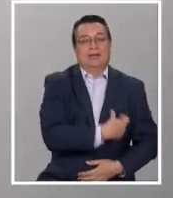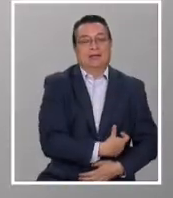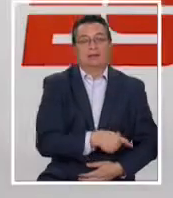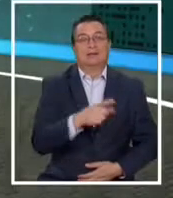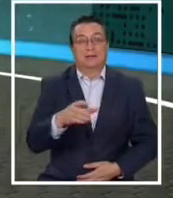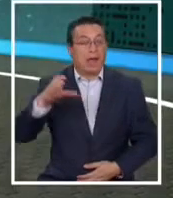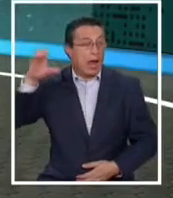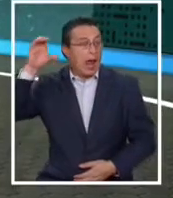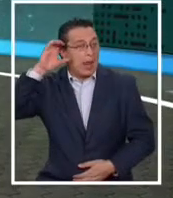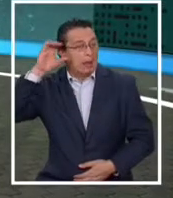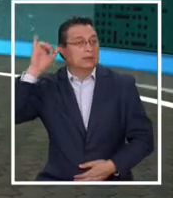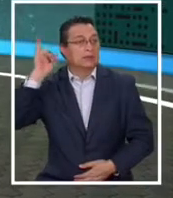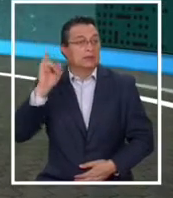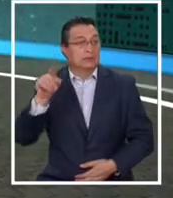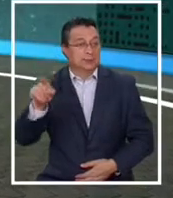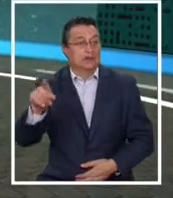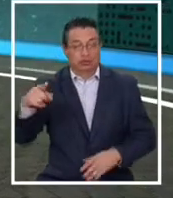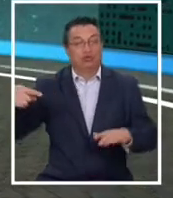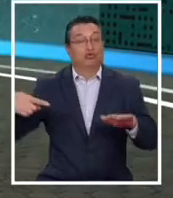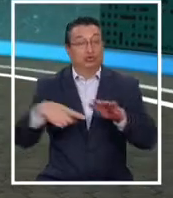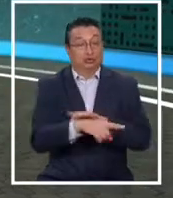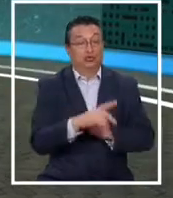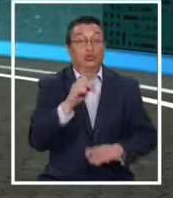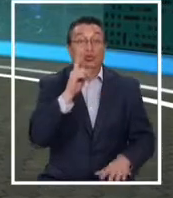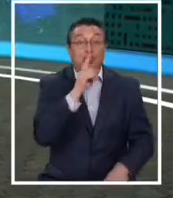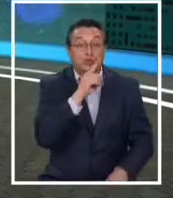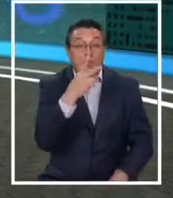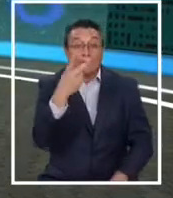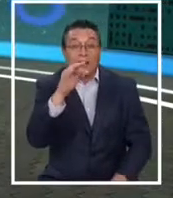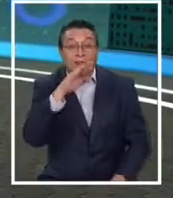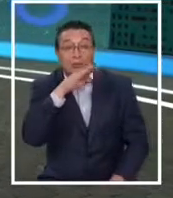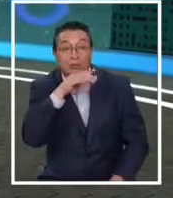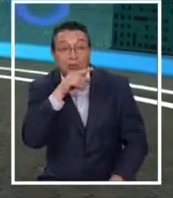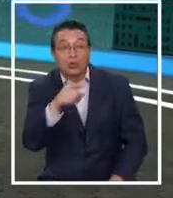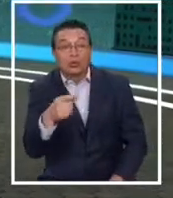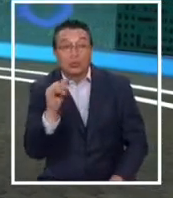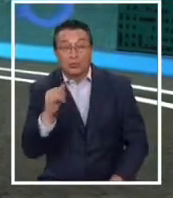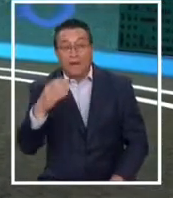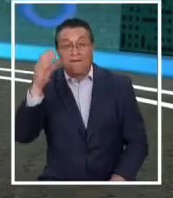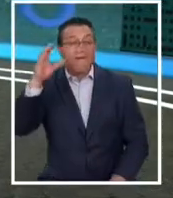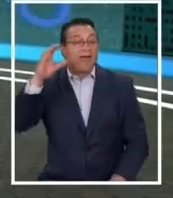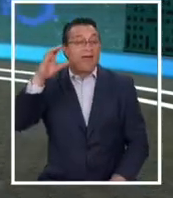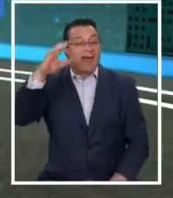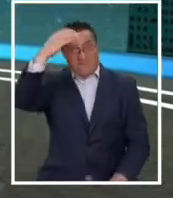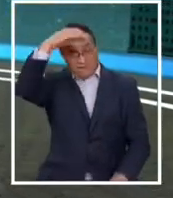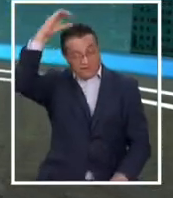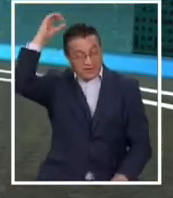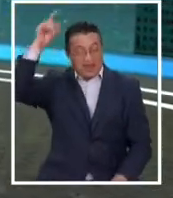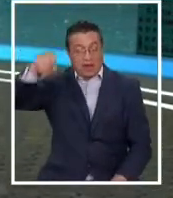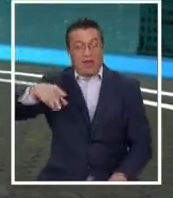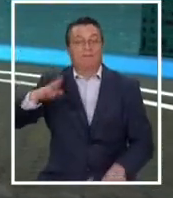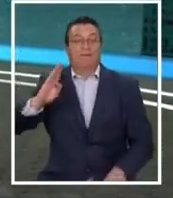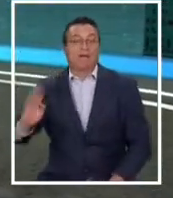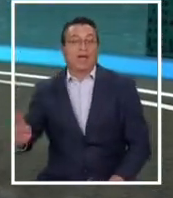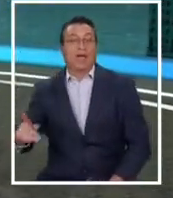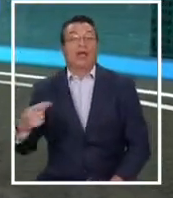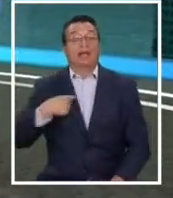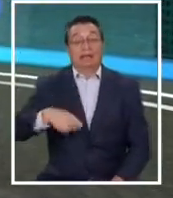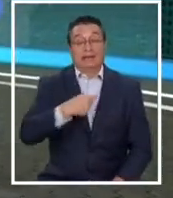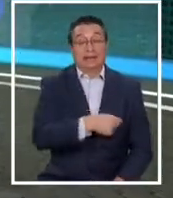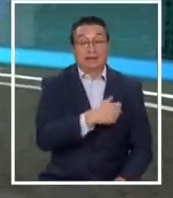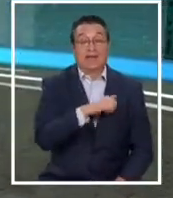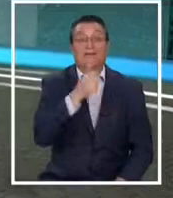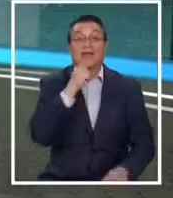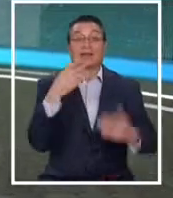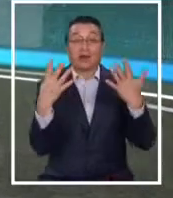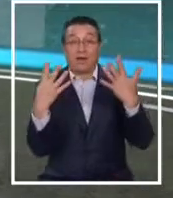Conti, con Alexis Sánchez que ingresó en los últimos 20 minutos de partido, con Arturo Vidal en la banca, con un Inter que a falta de